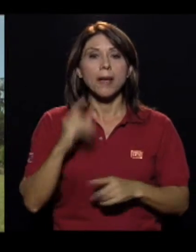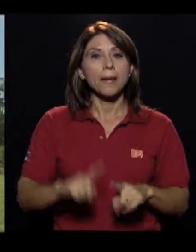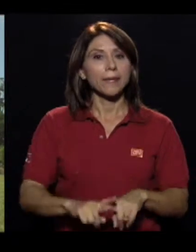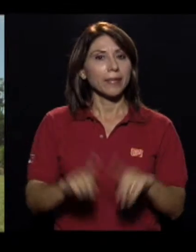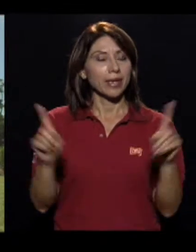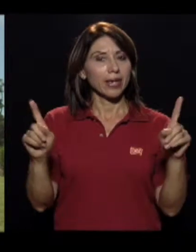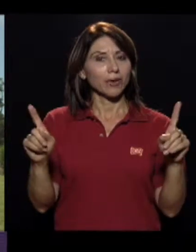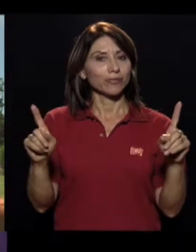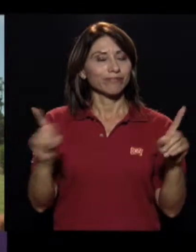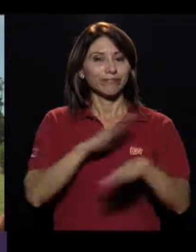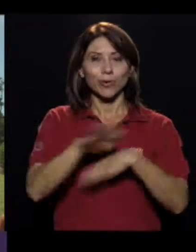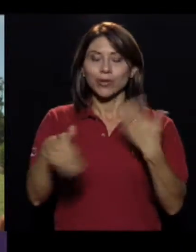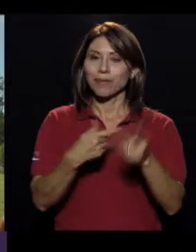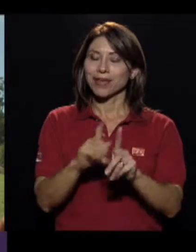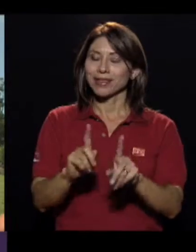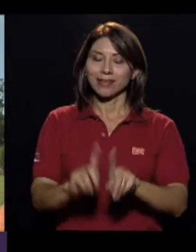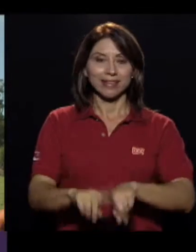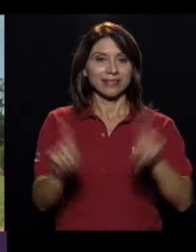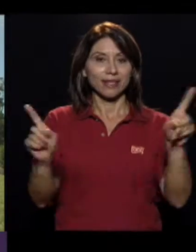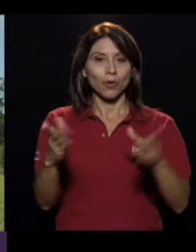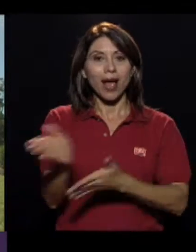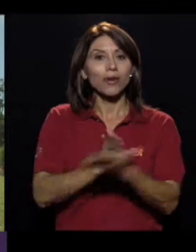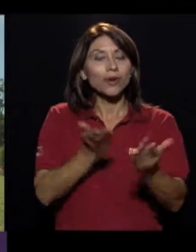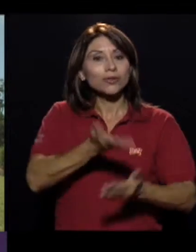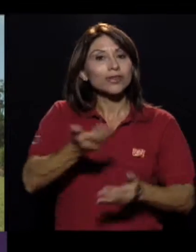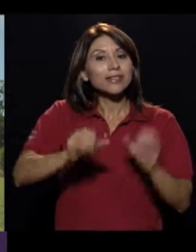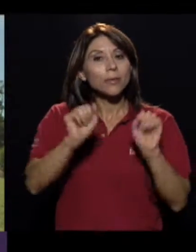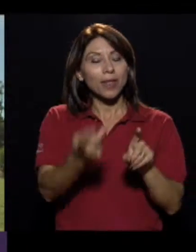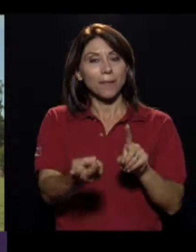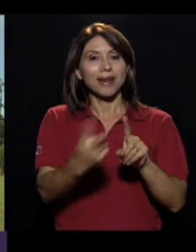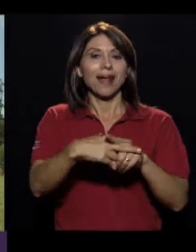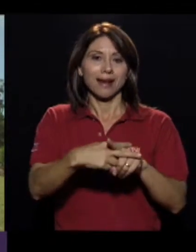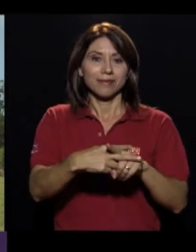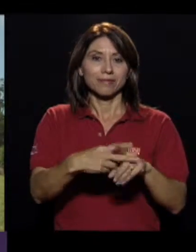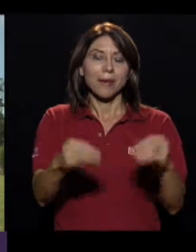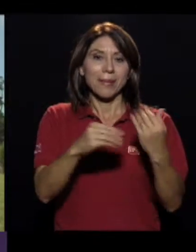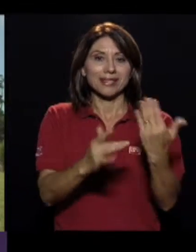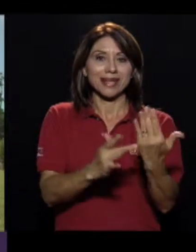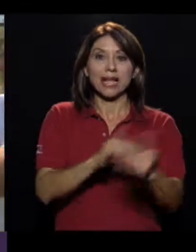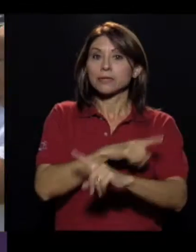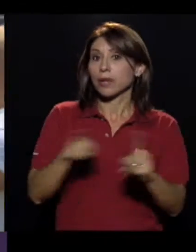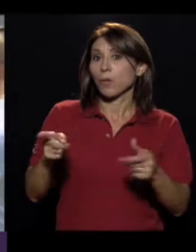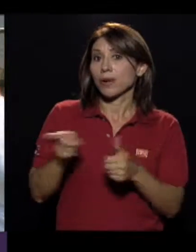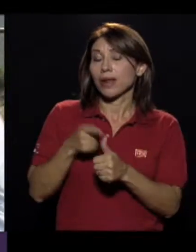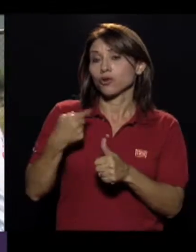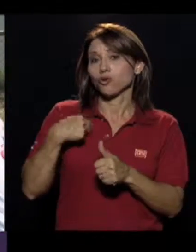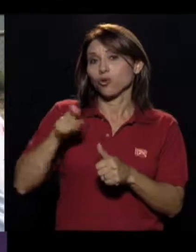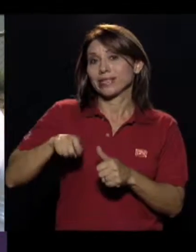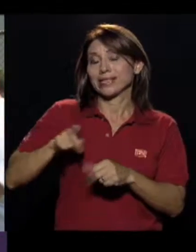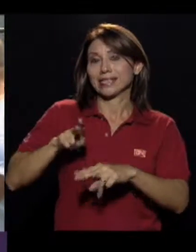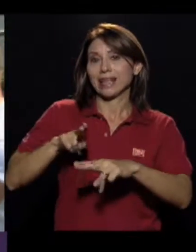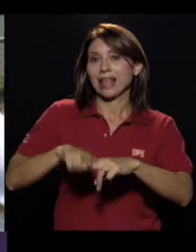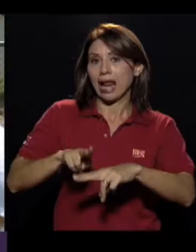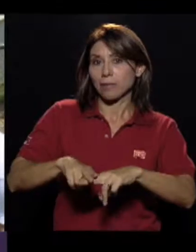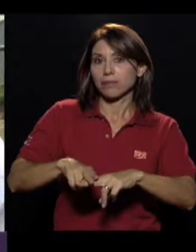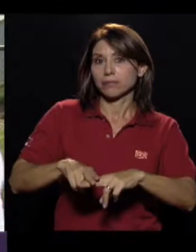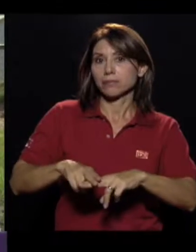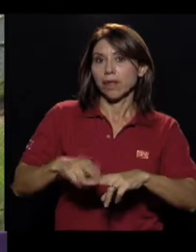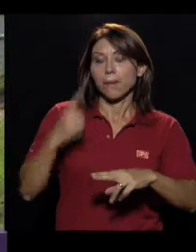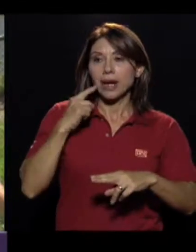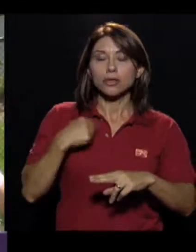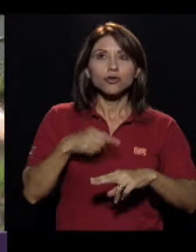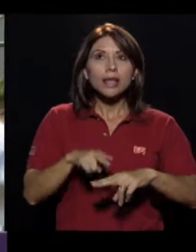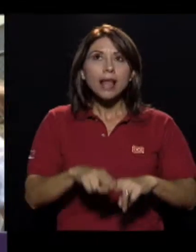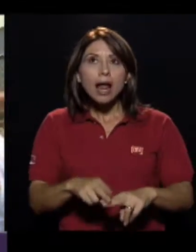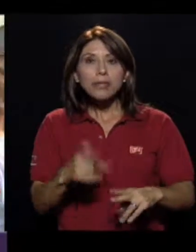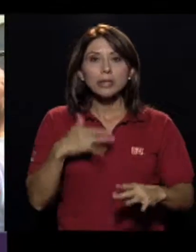es completamente distinto. O sea, hay muchas cosas que se pueden aplicar de técnica y demás, pero yo tuve que primero sentarme para ver qué se siente, porque